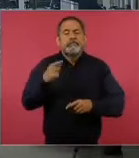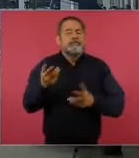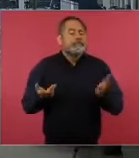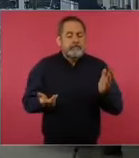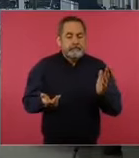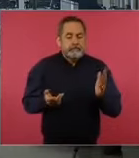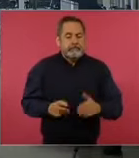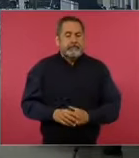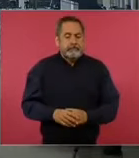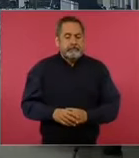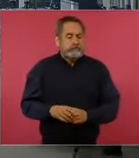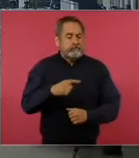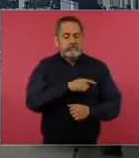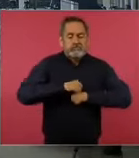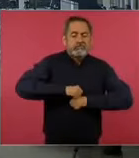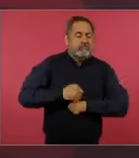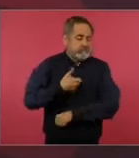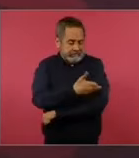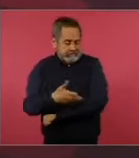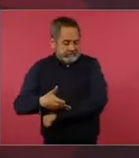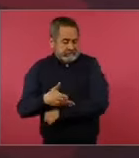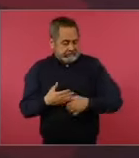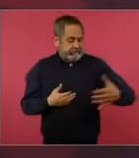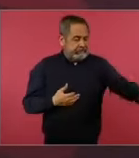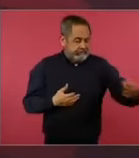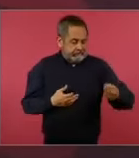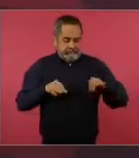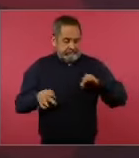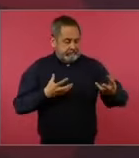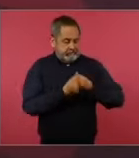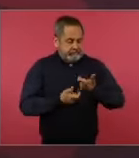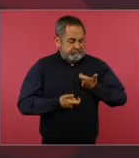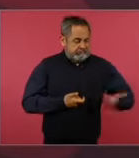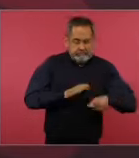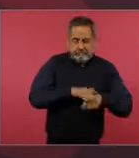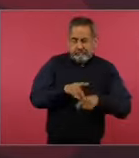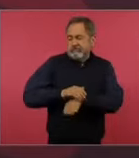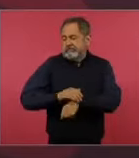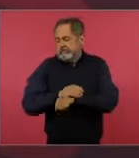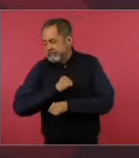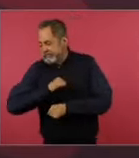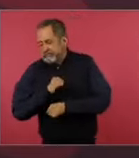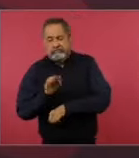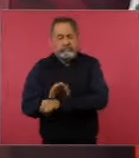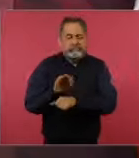nepotismo, amiguismo, influyentismo. Gracias. Gracias.